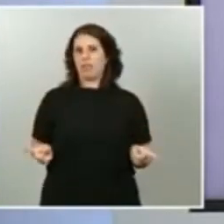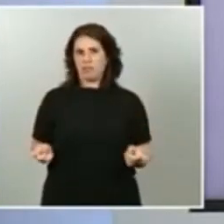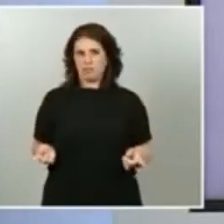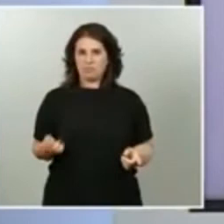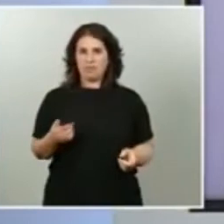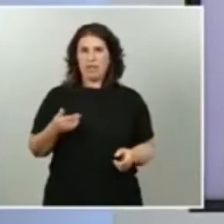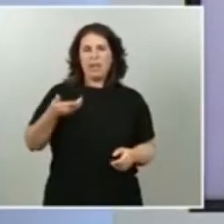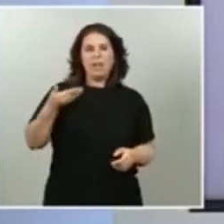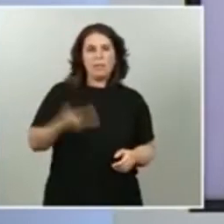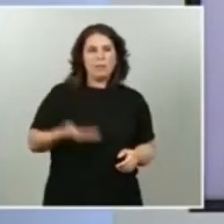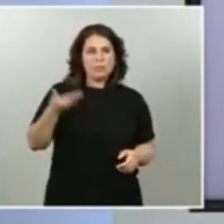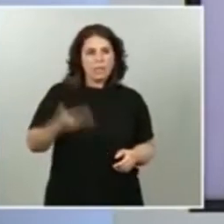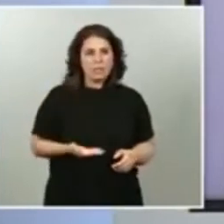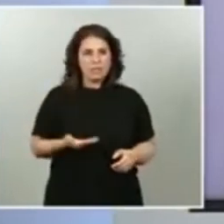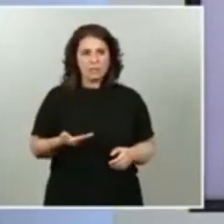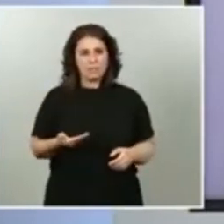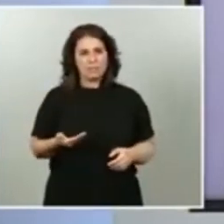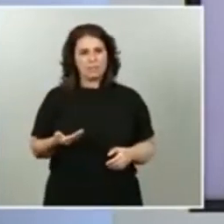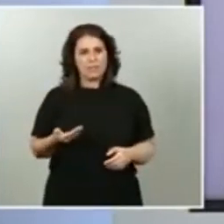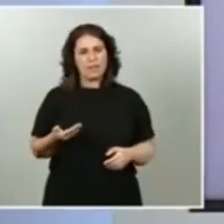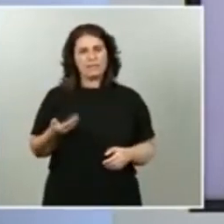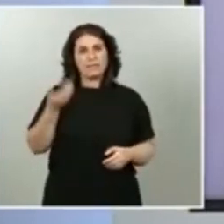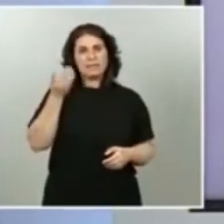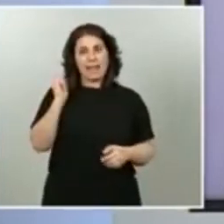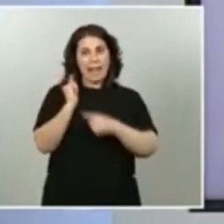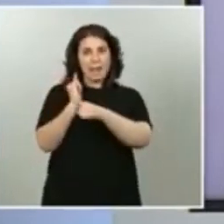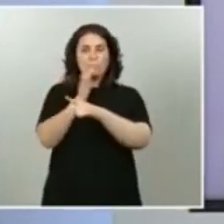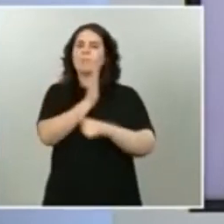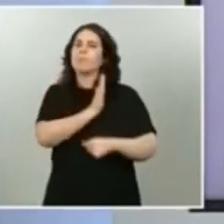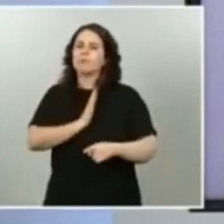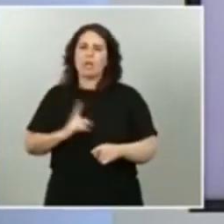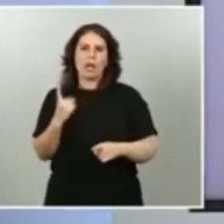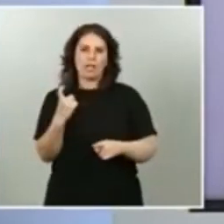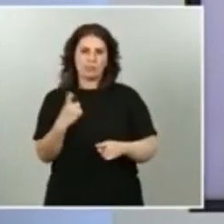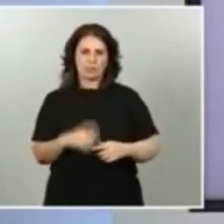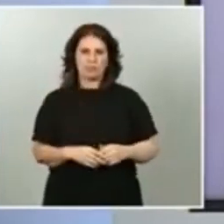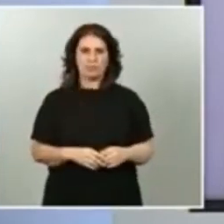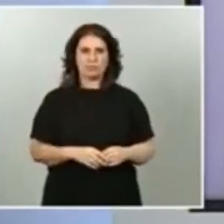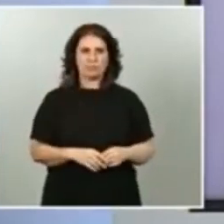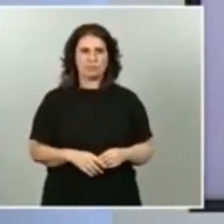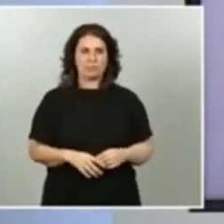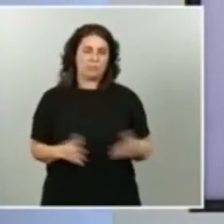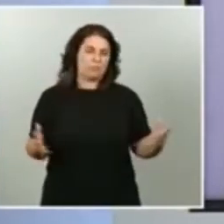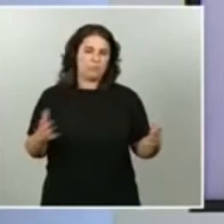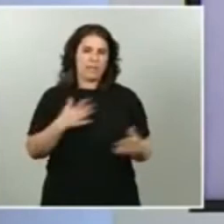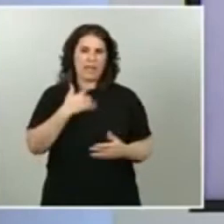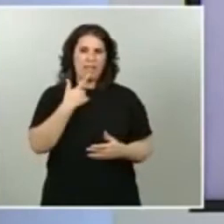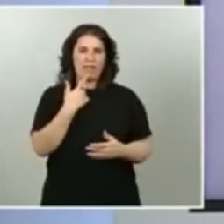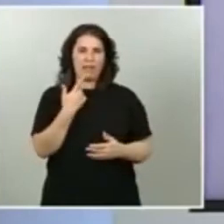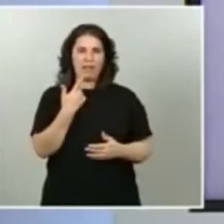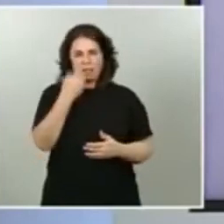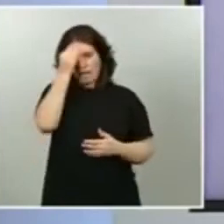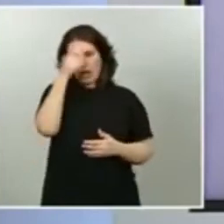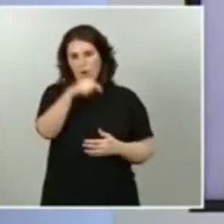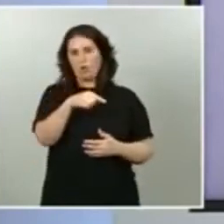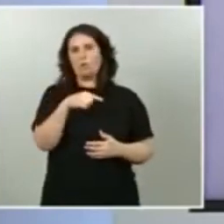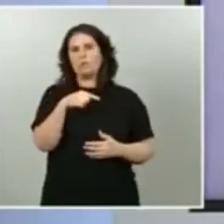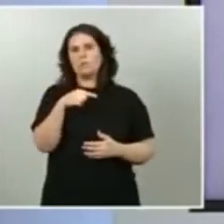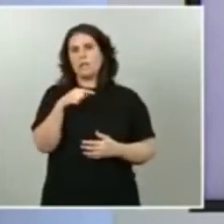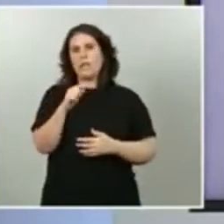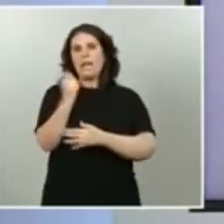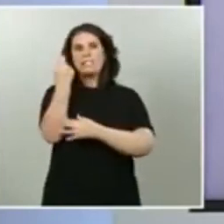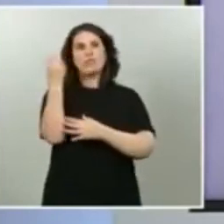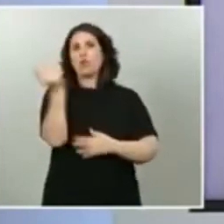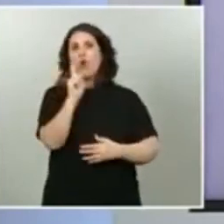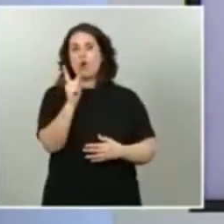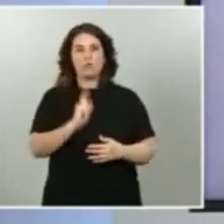tener el recurso por si surge la necesidad por lo tanto no creo que sea una falta de éxito porque el recurso